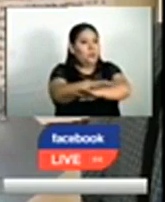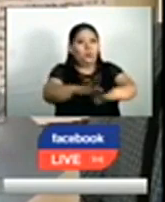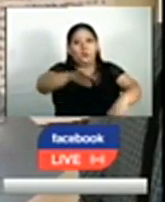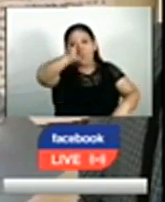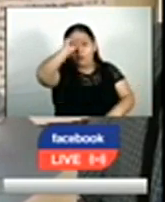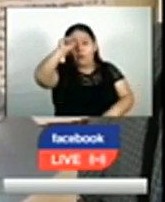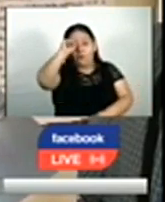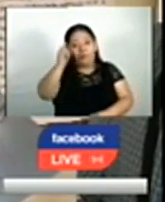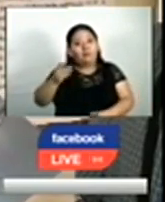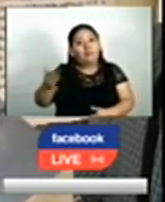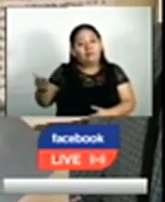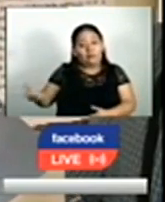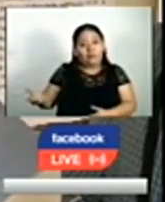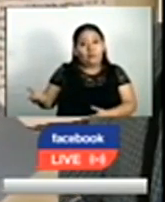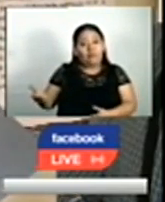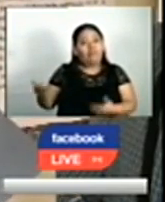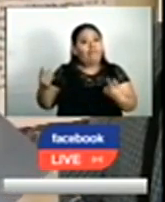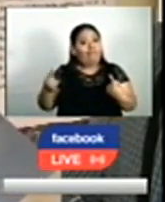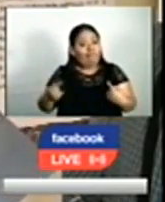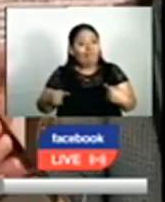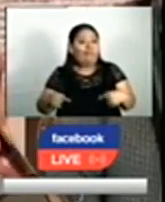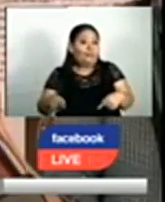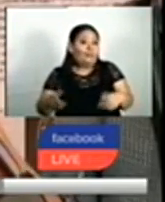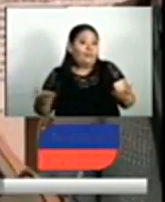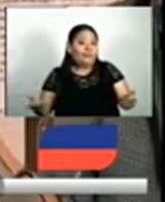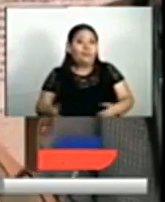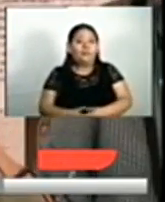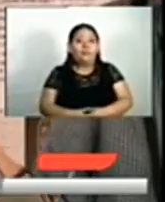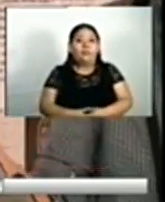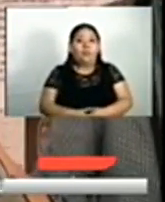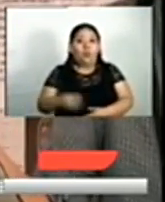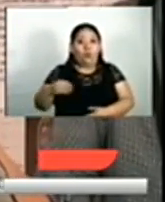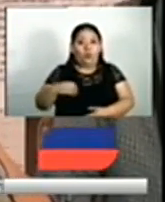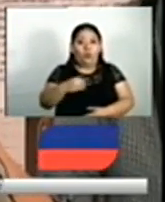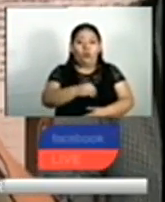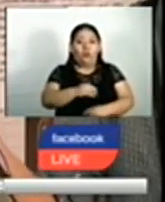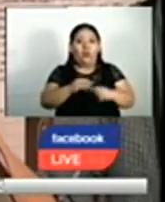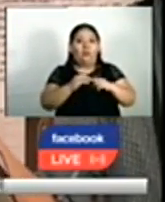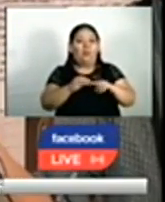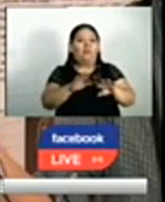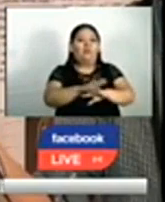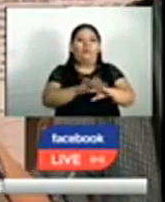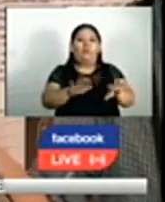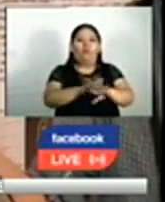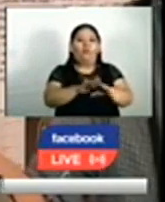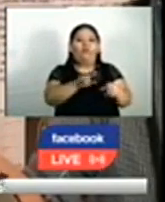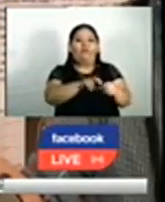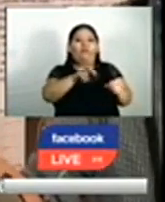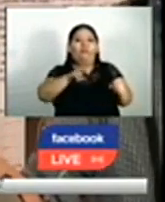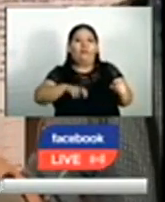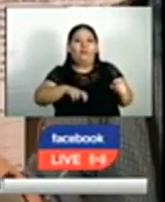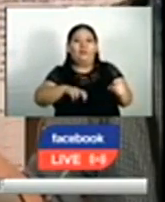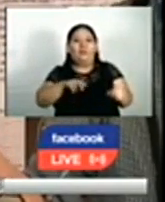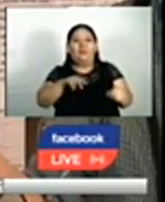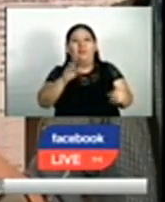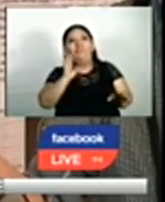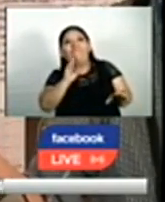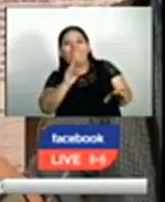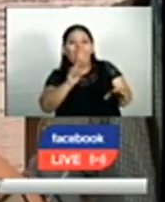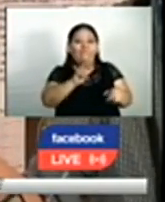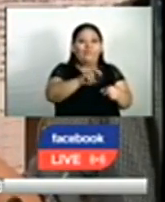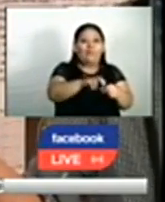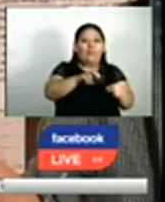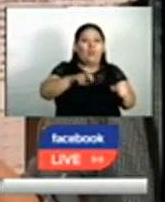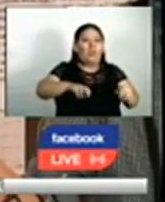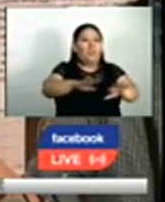eso sigue permanentemente así. Los especialistas que han desertado, la palabra deserción no, sino que han